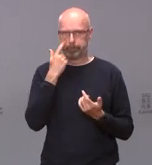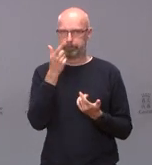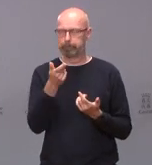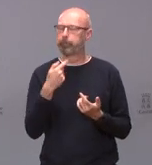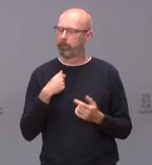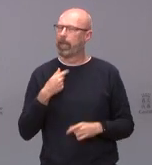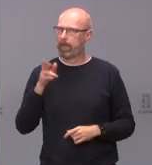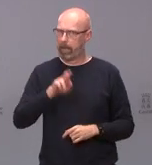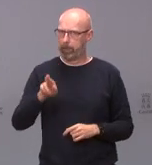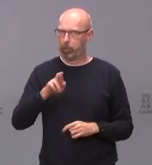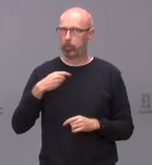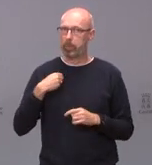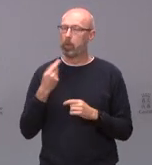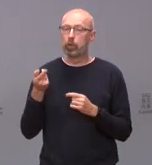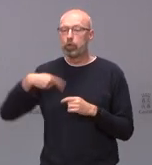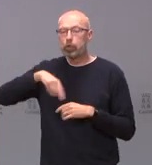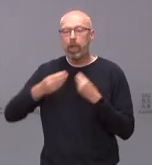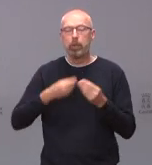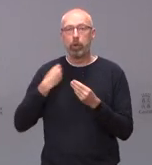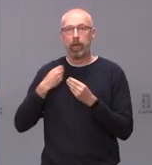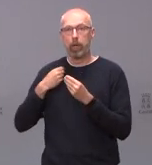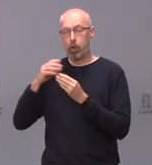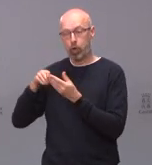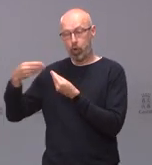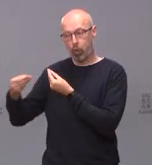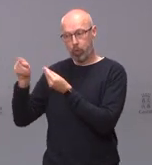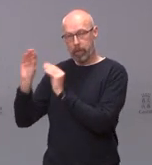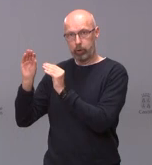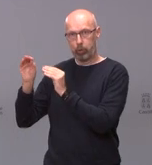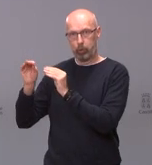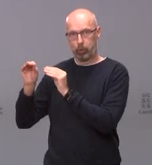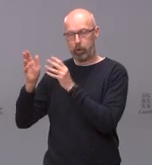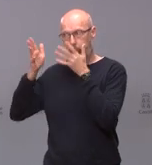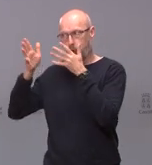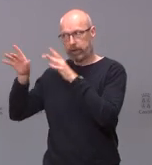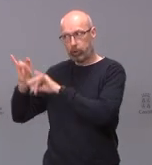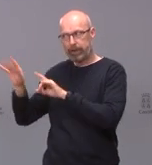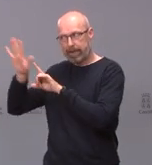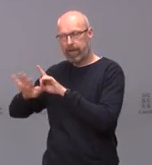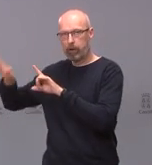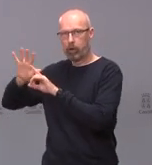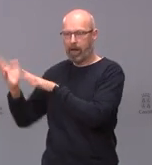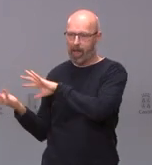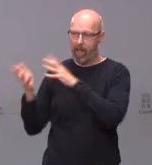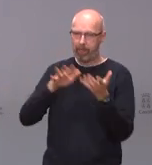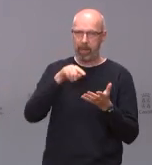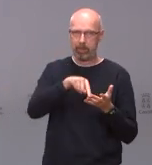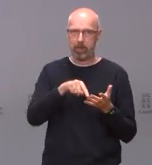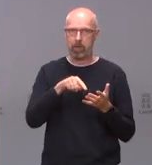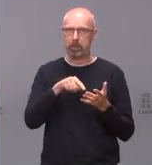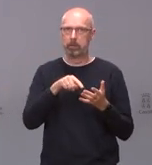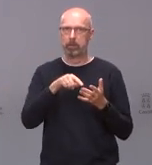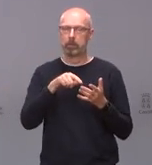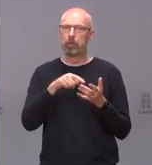del Interterritorial para los niveles de alerta 3 y 4 la modificación sustancial es el interior